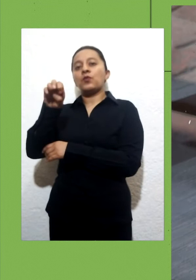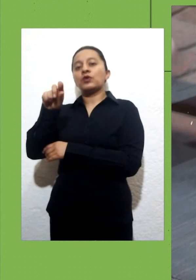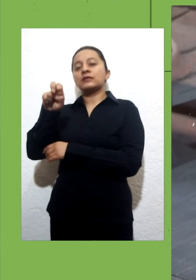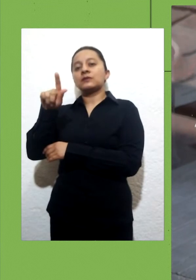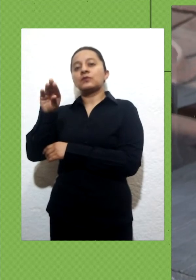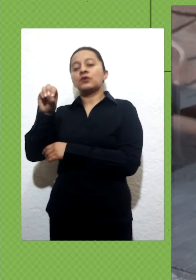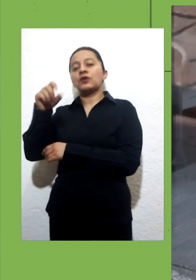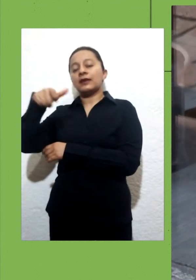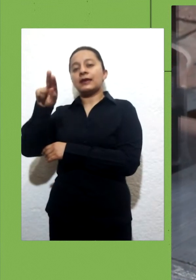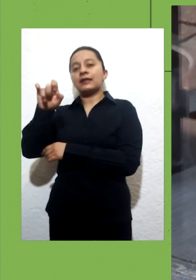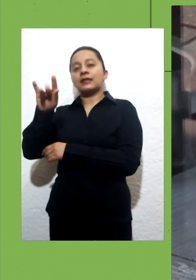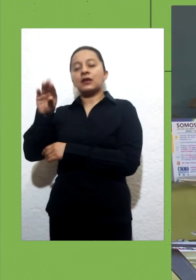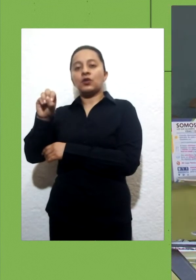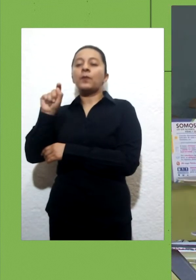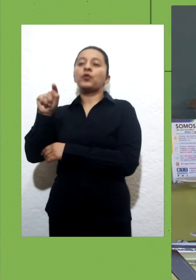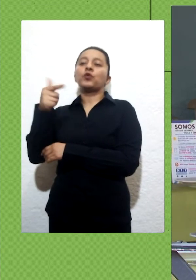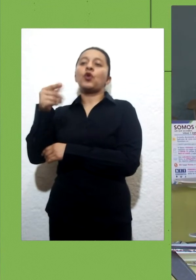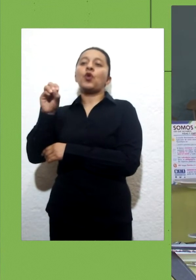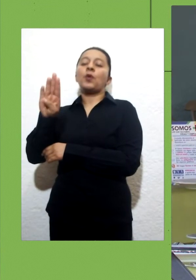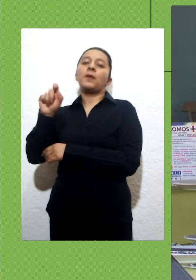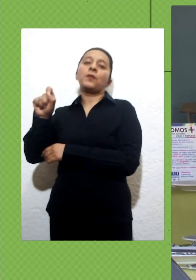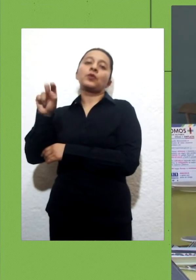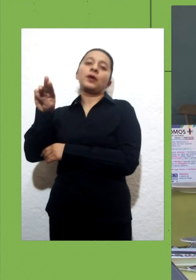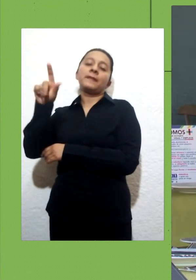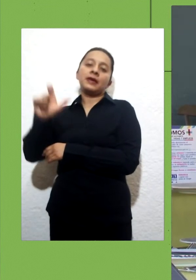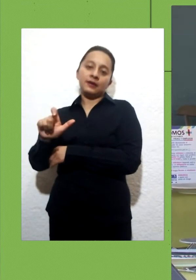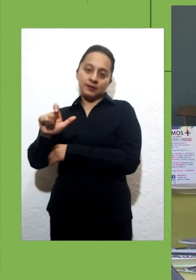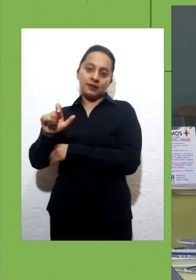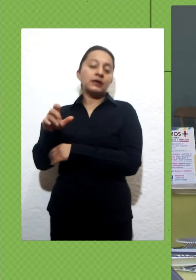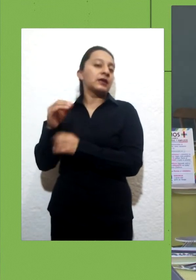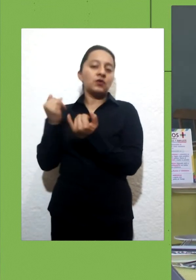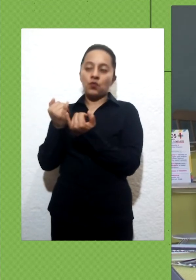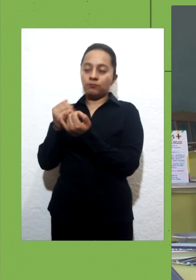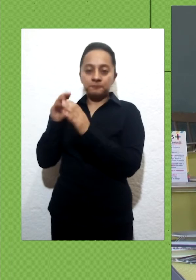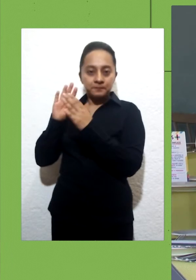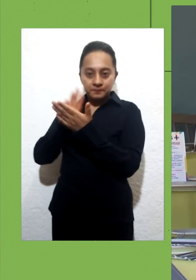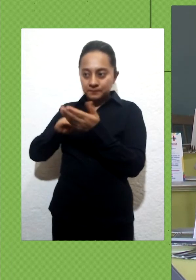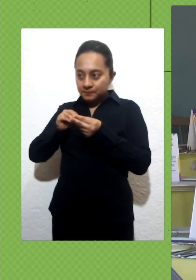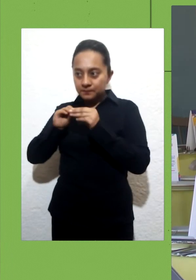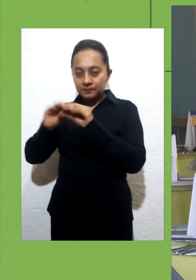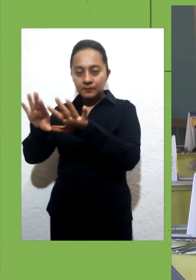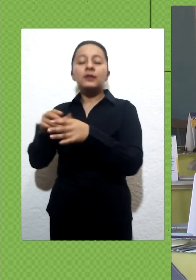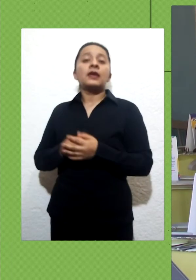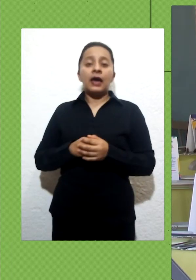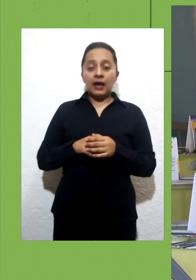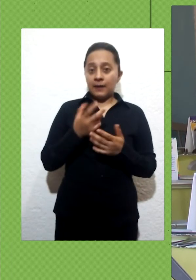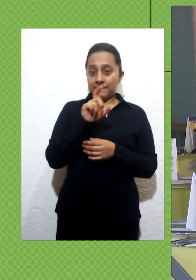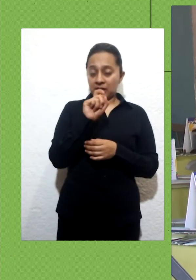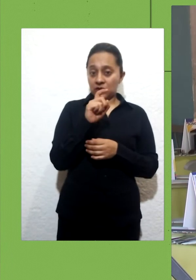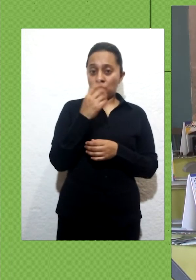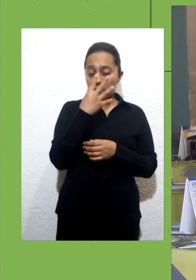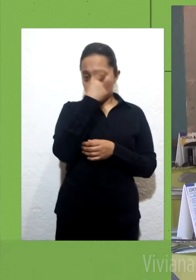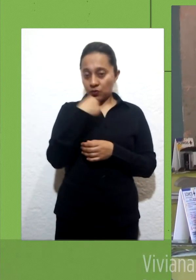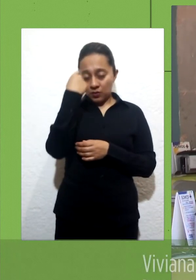otorgará la cita para asistir a tramitar la licencia o el aviso a falta de algún documento de ser el caso. Imágenes de David